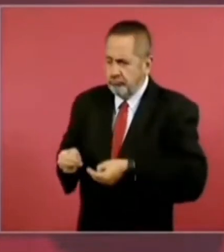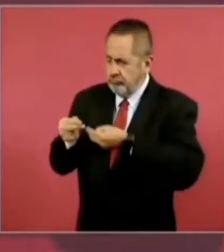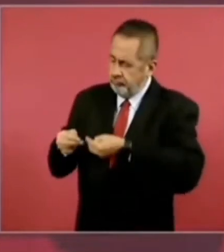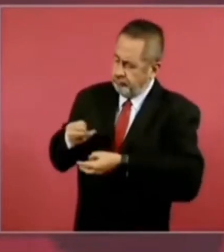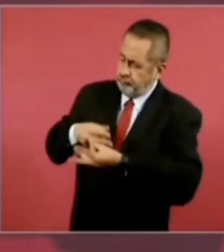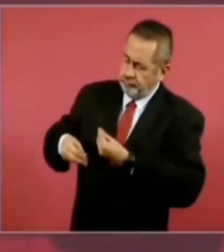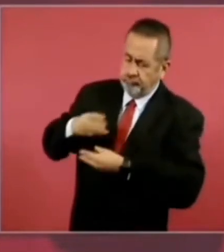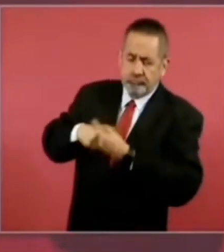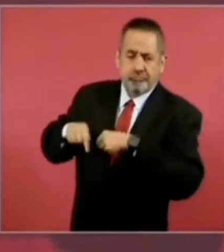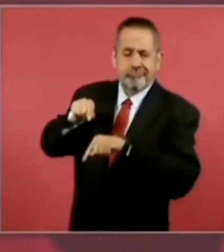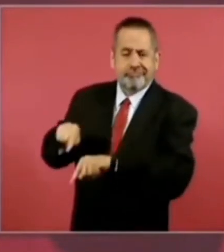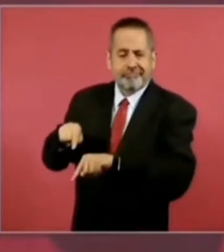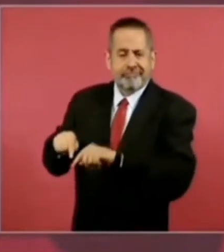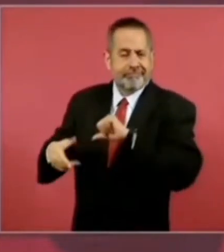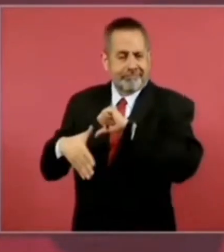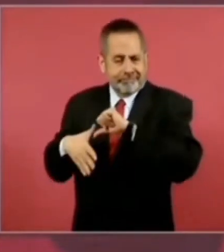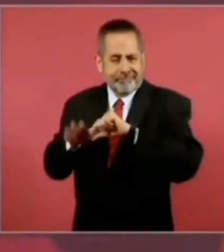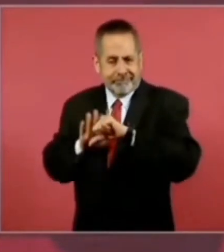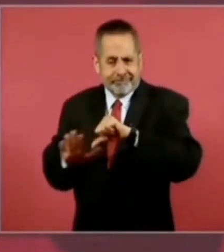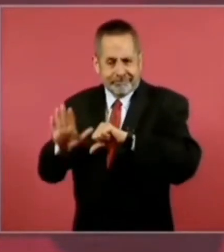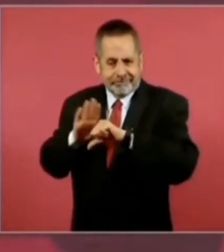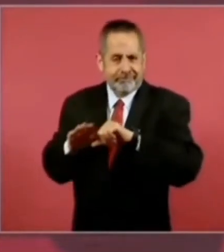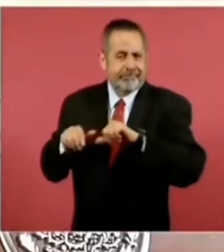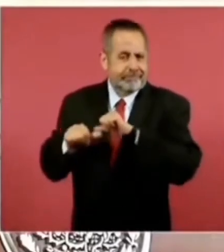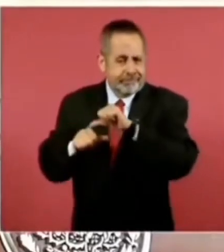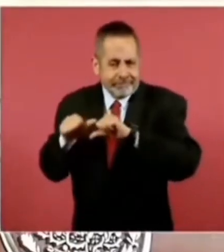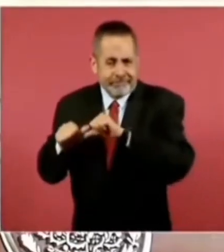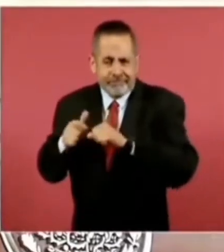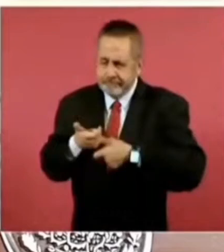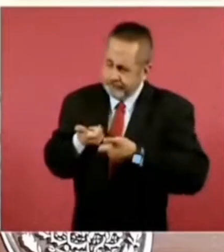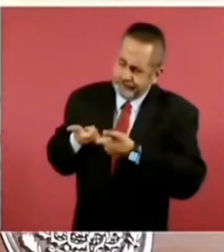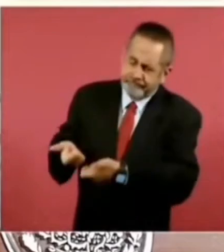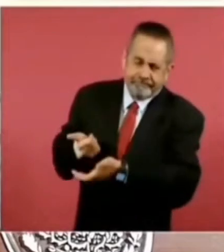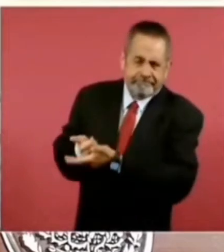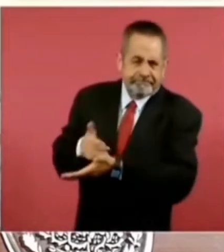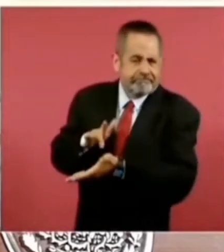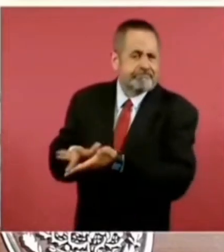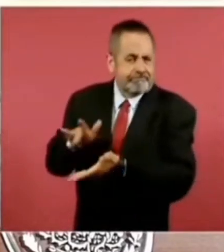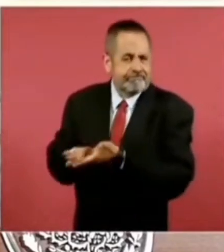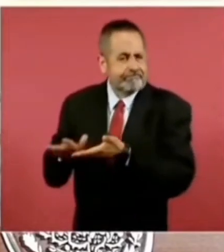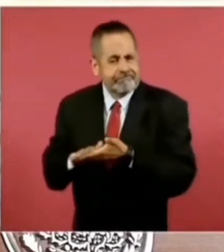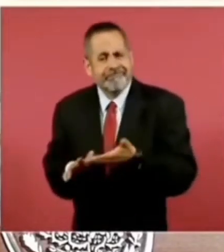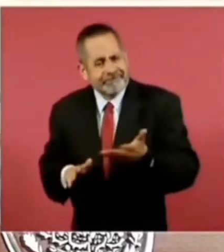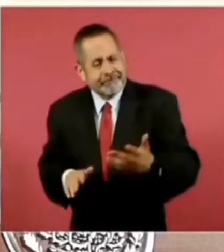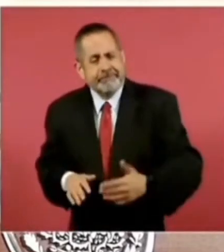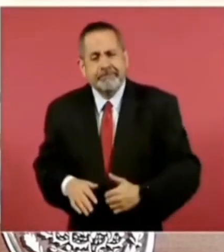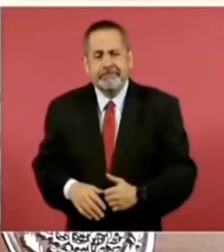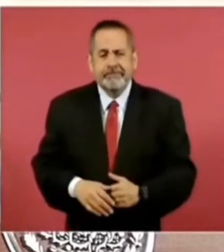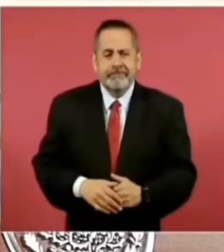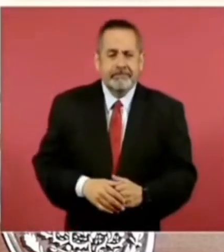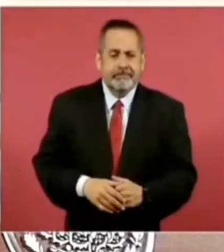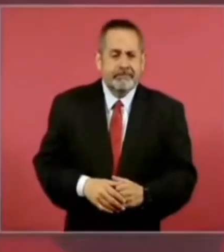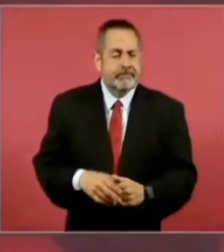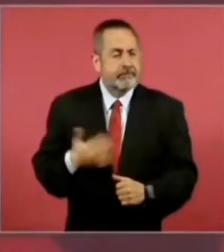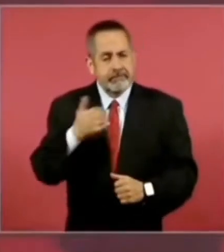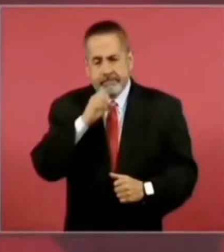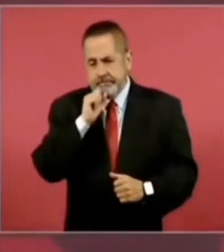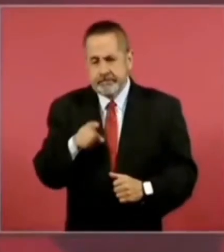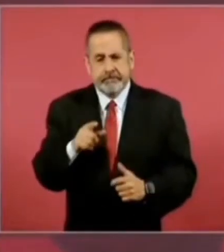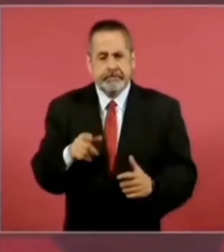países de América Latina, del Caribe y